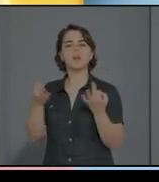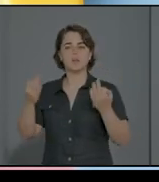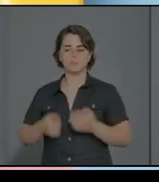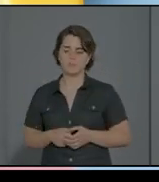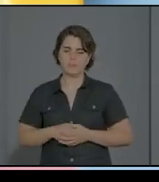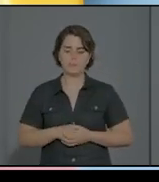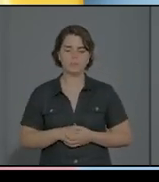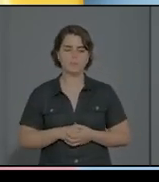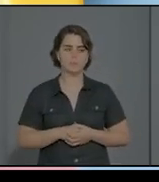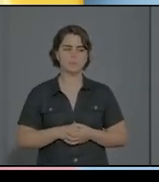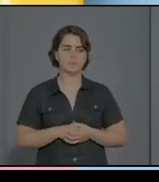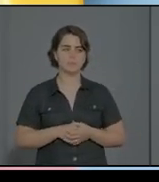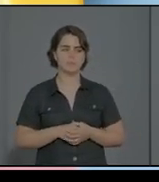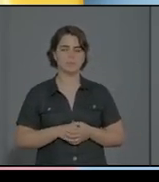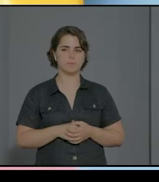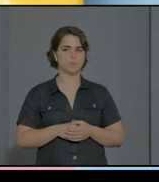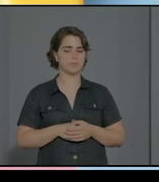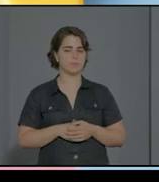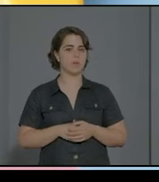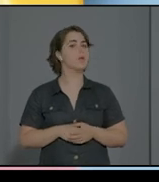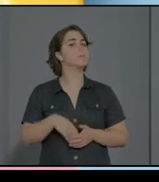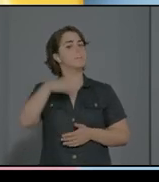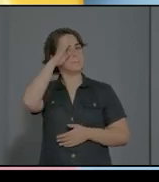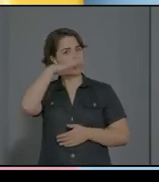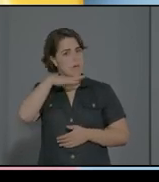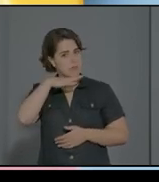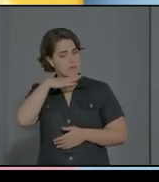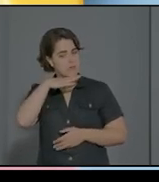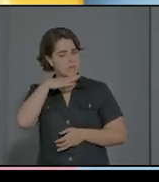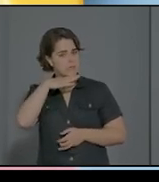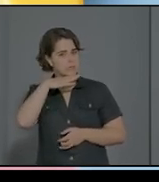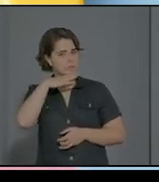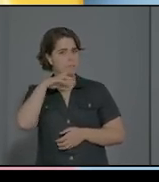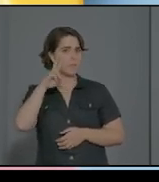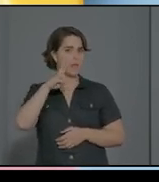El padre, pues, se ve que tiene mucha más dificultad.